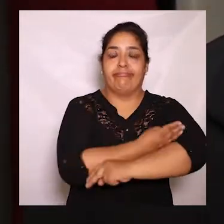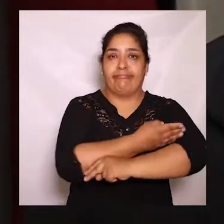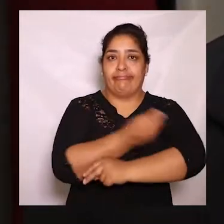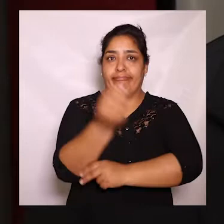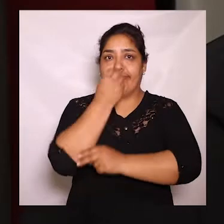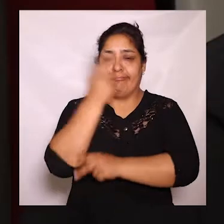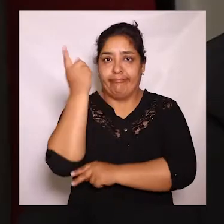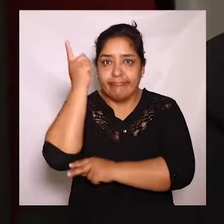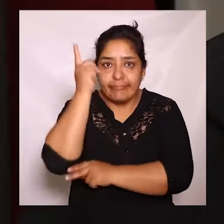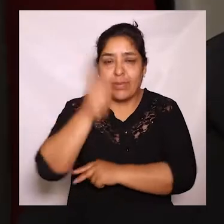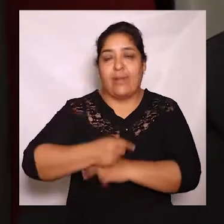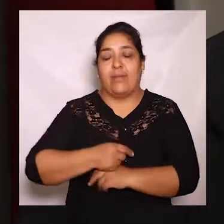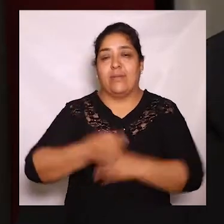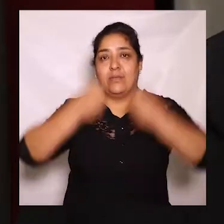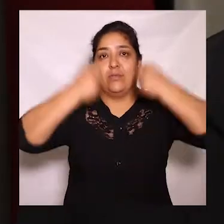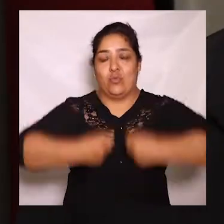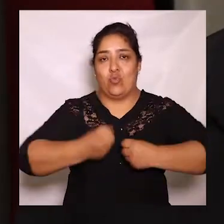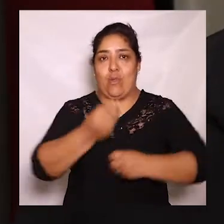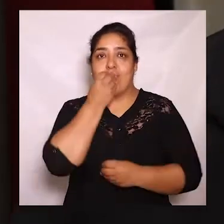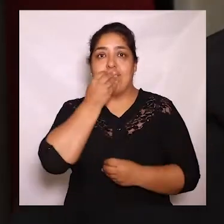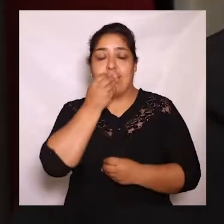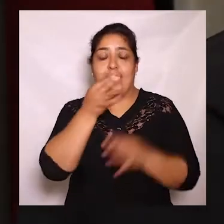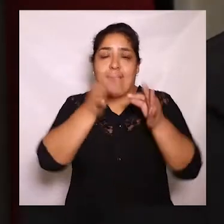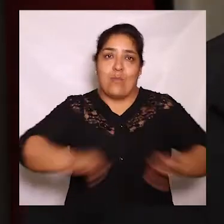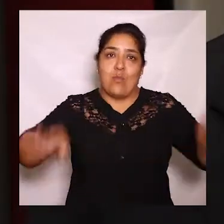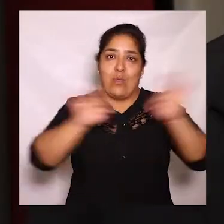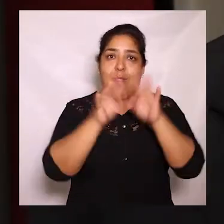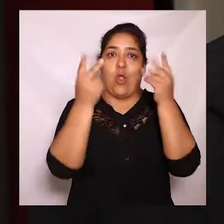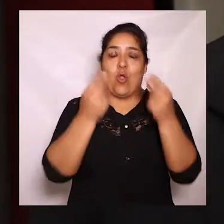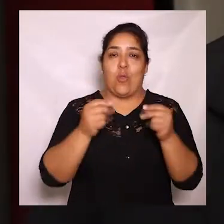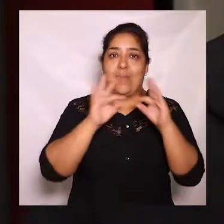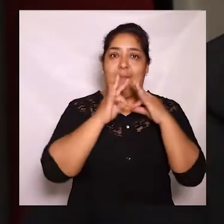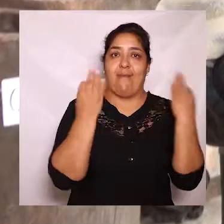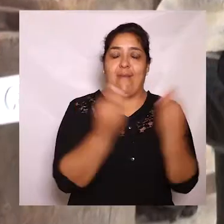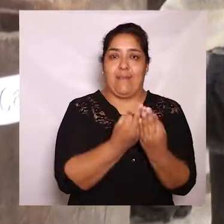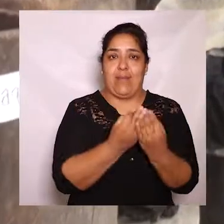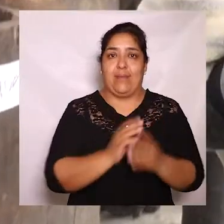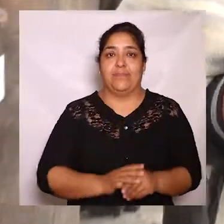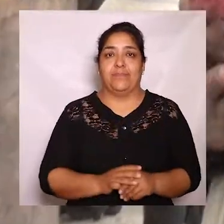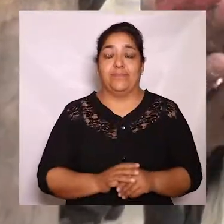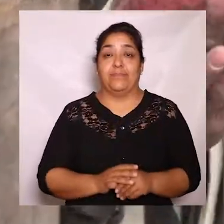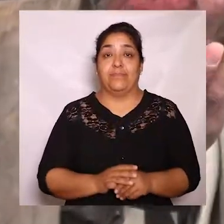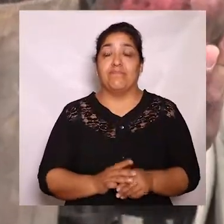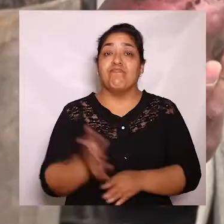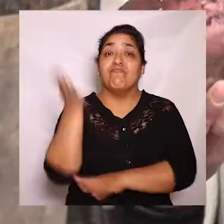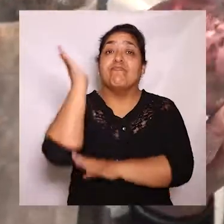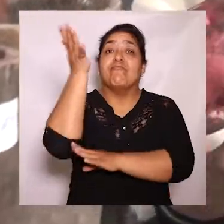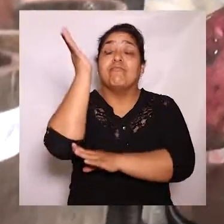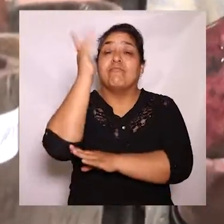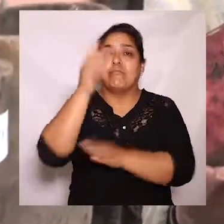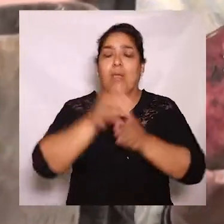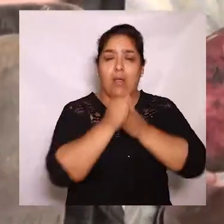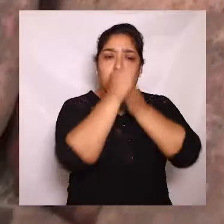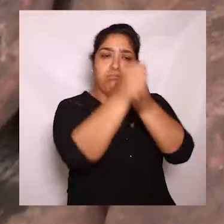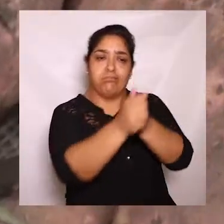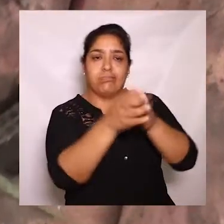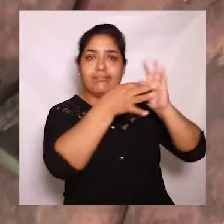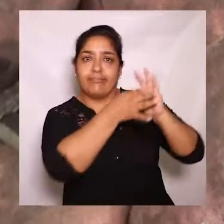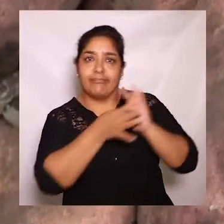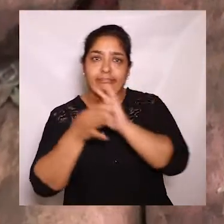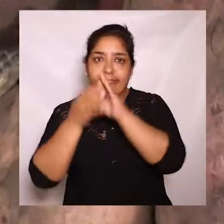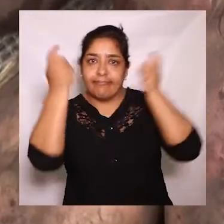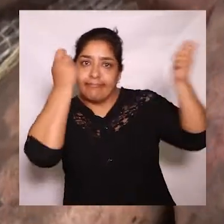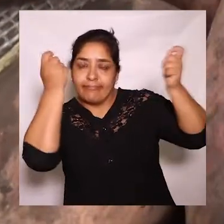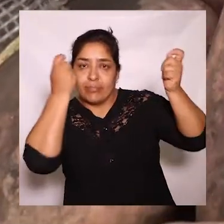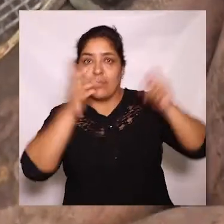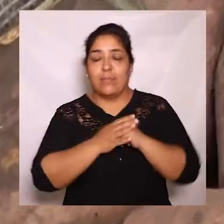soberanía alimentaria, de seguridad alimentaria, es esencial en la economía de nuestras familias. El seminario permitió orientar y establecer